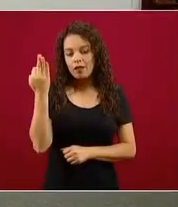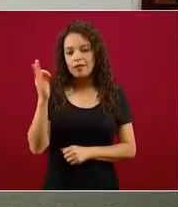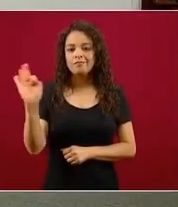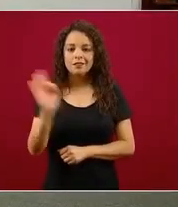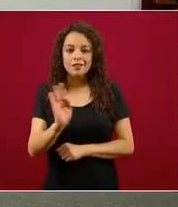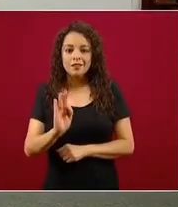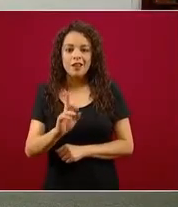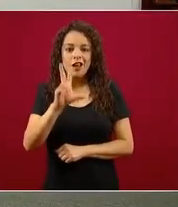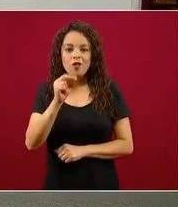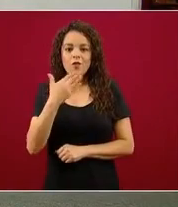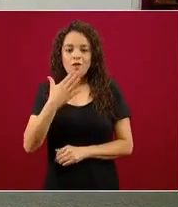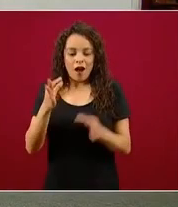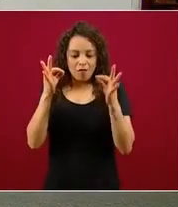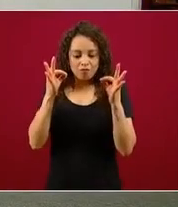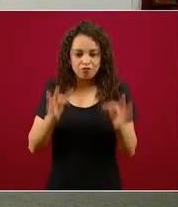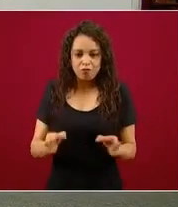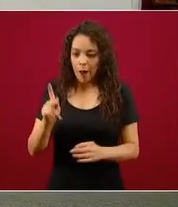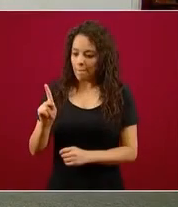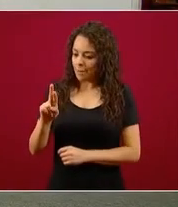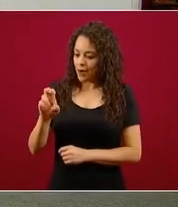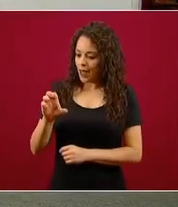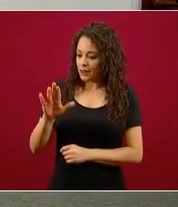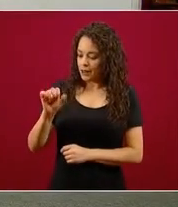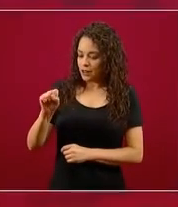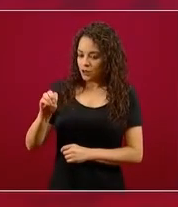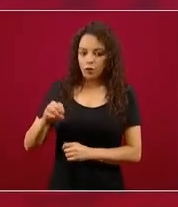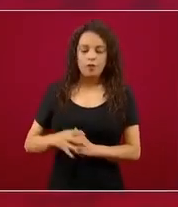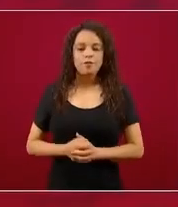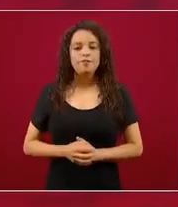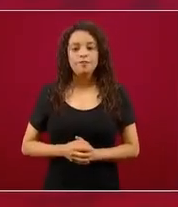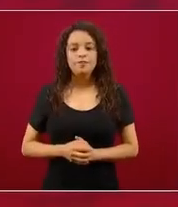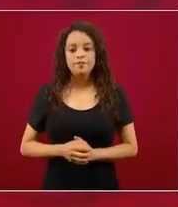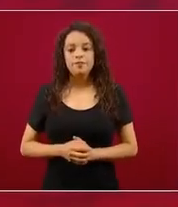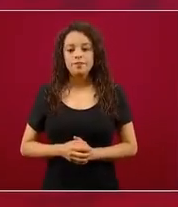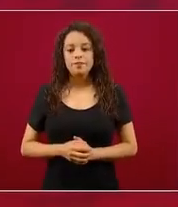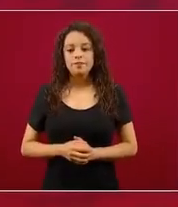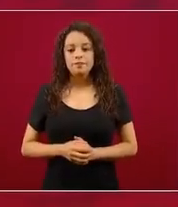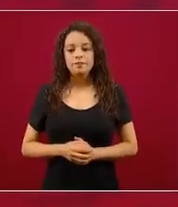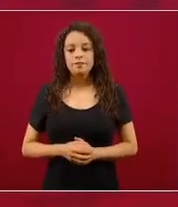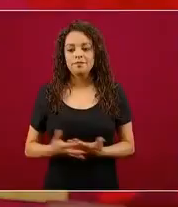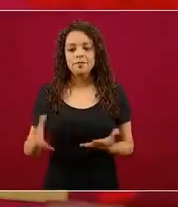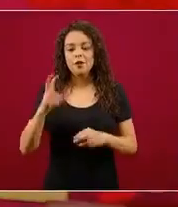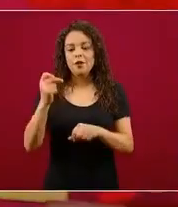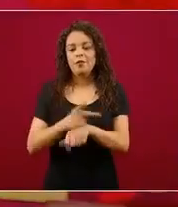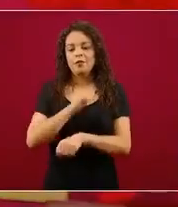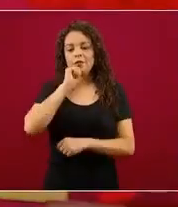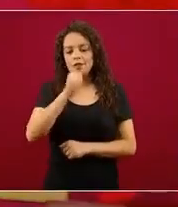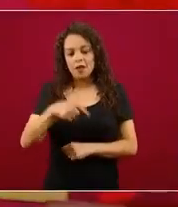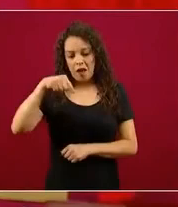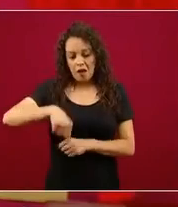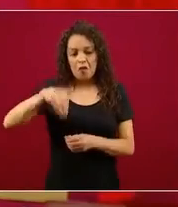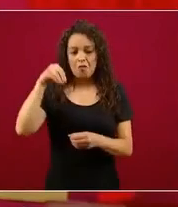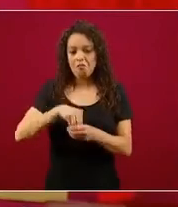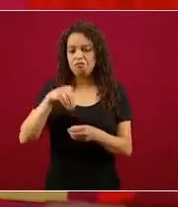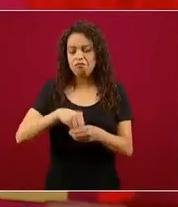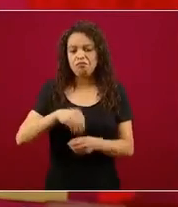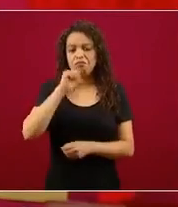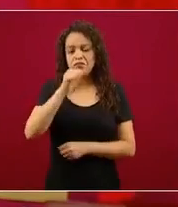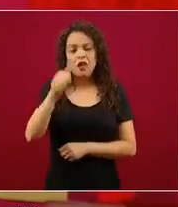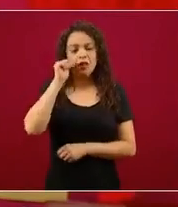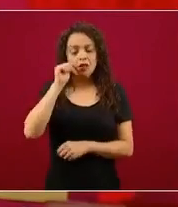A lo largo de la semana se filtró, todo se filtra, no pasa nada, aquí no se oculta absolutamente nada,